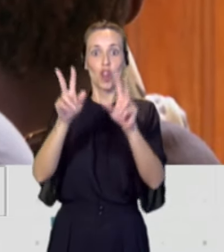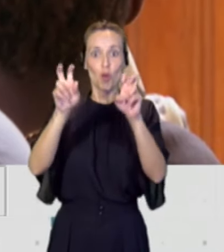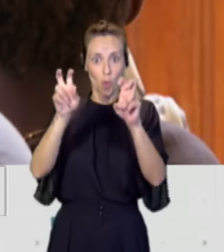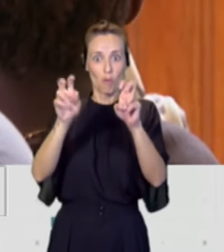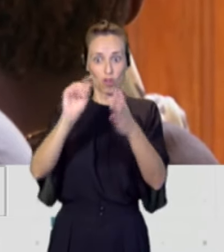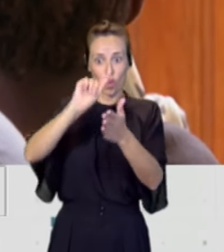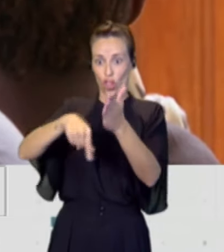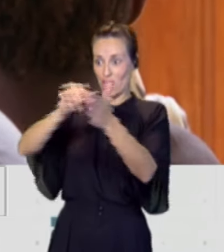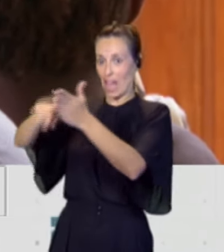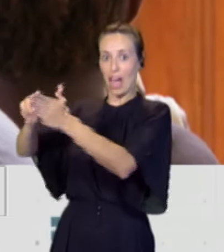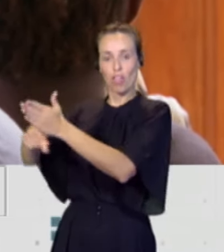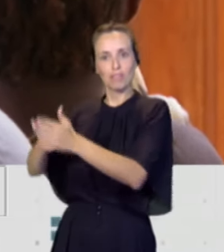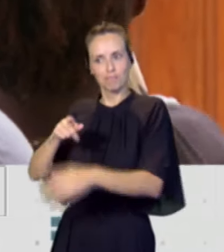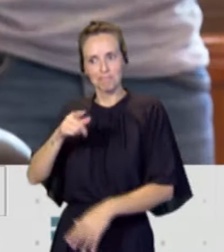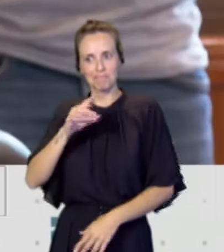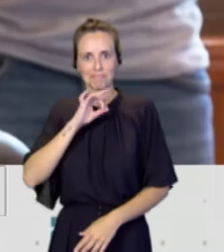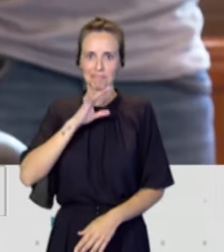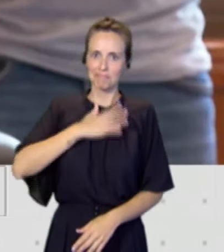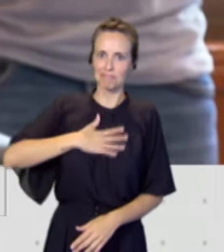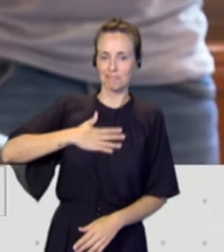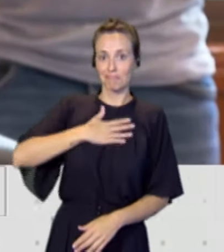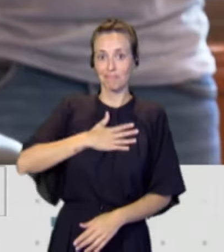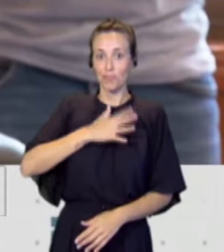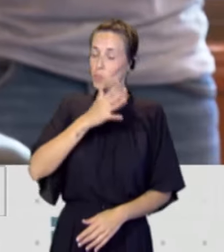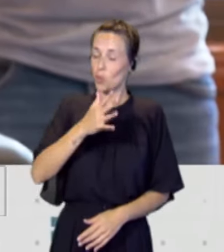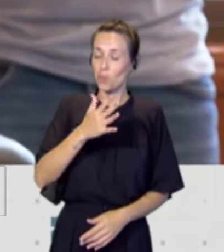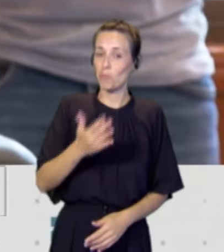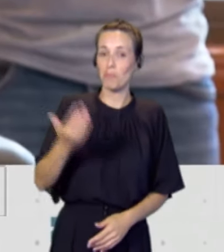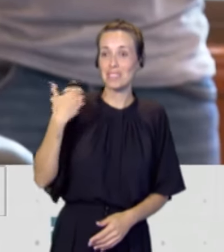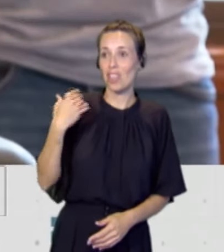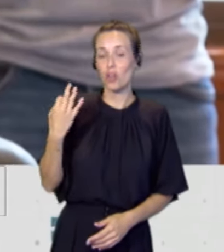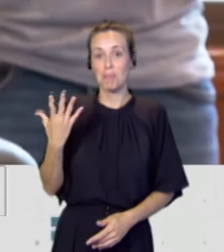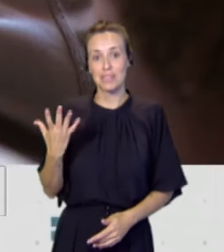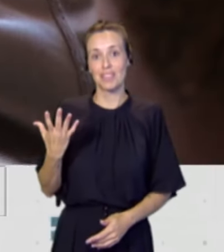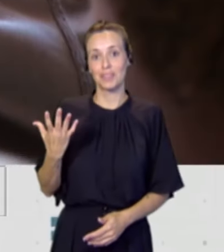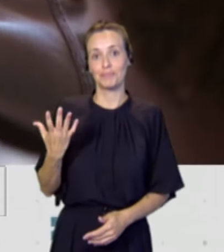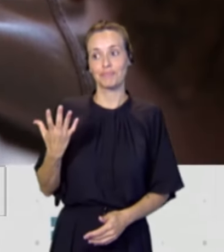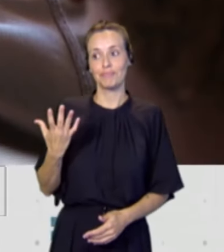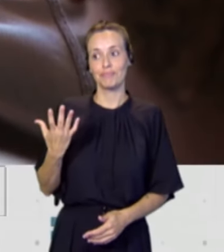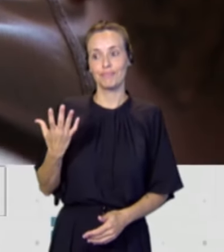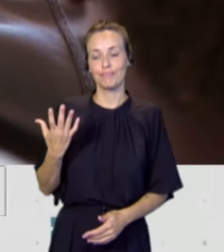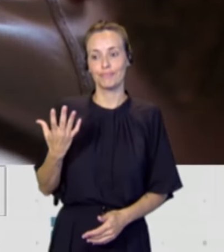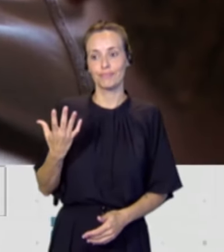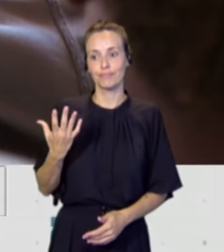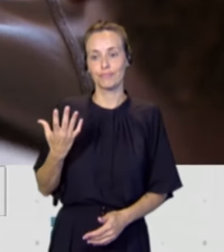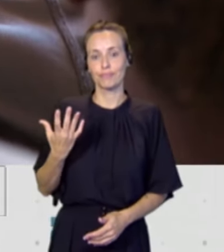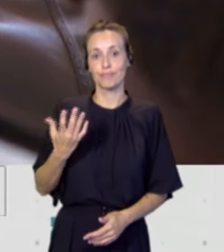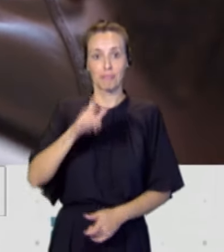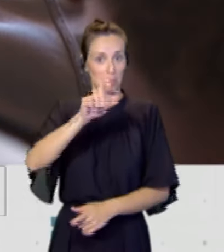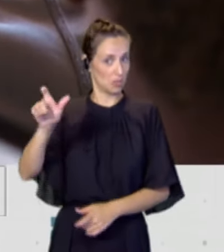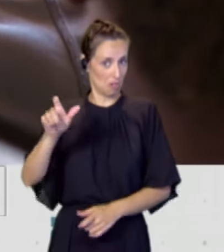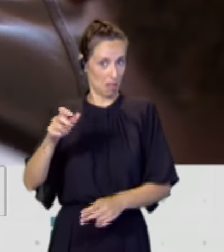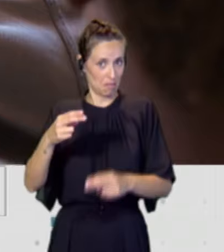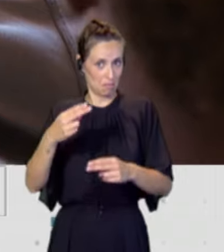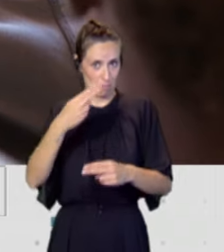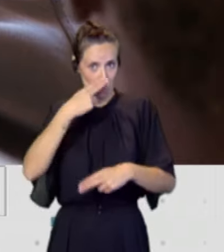pasando es que el mismo personal público que trabaja para bienestar social,